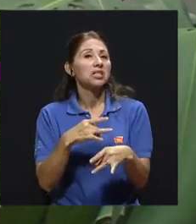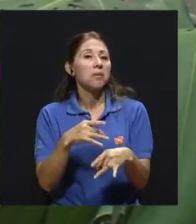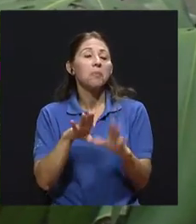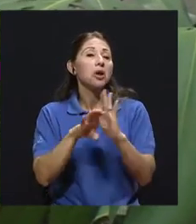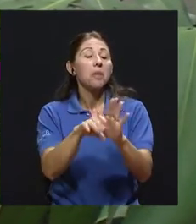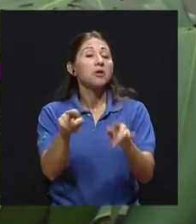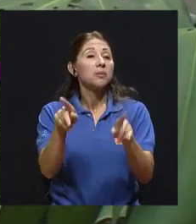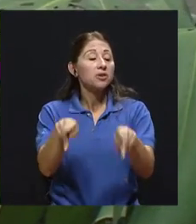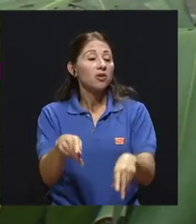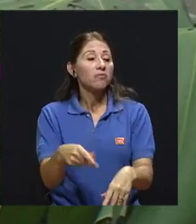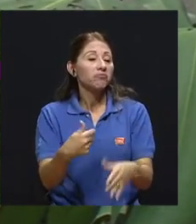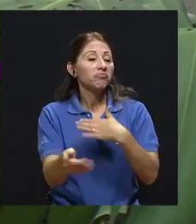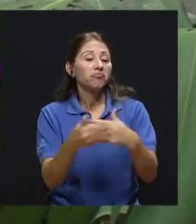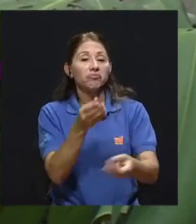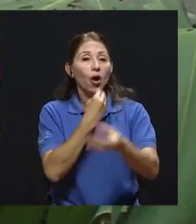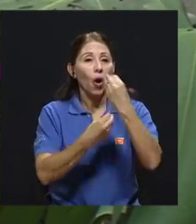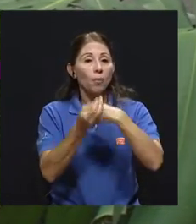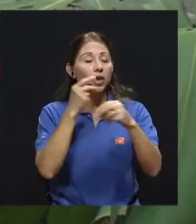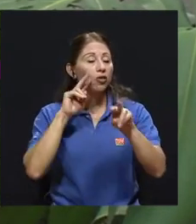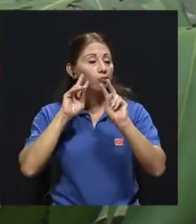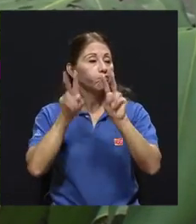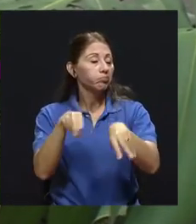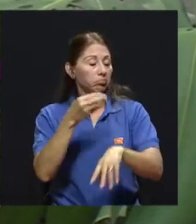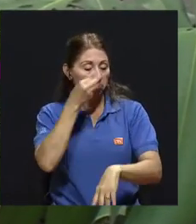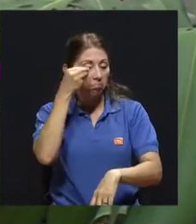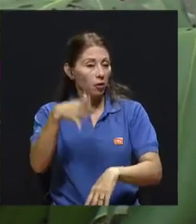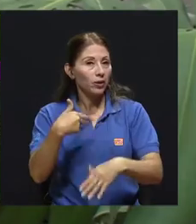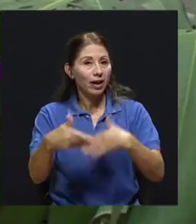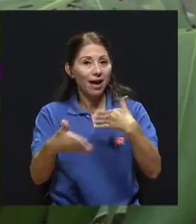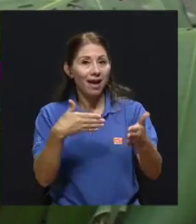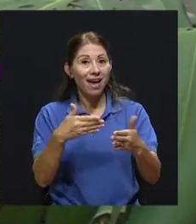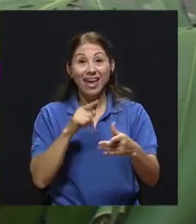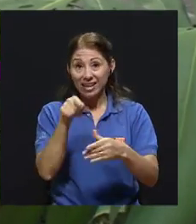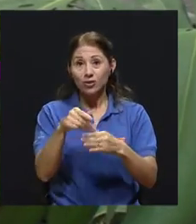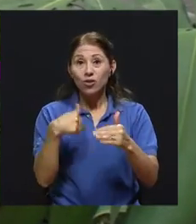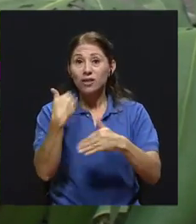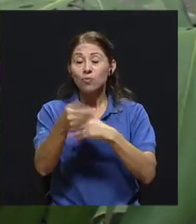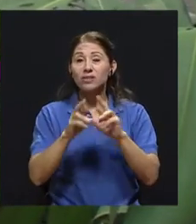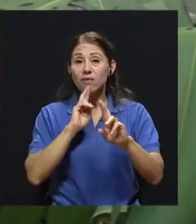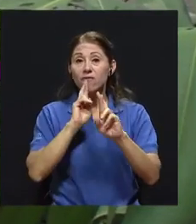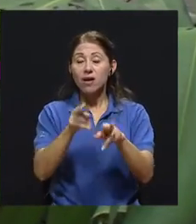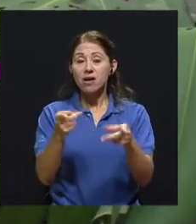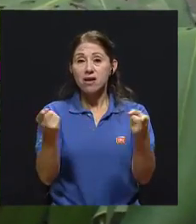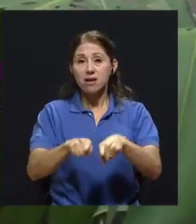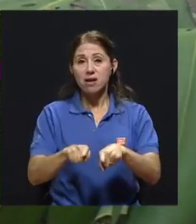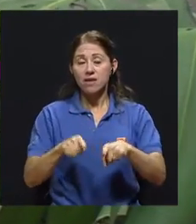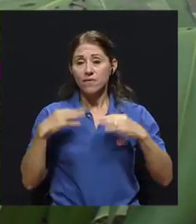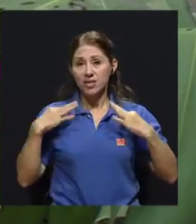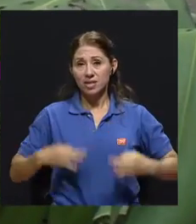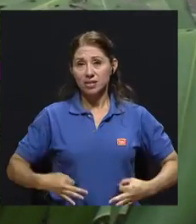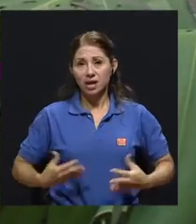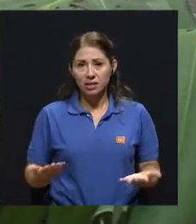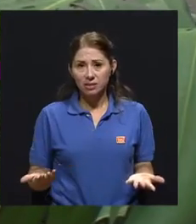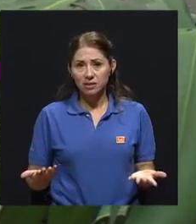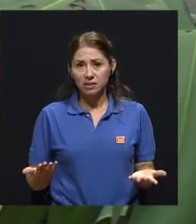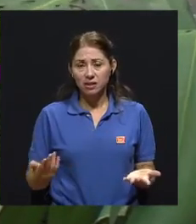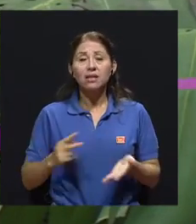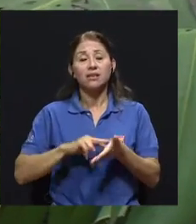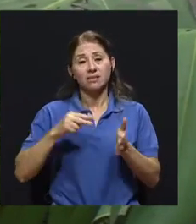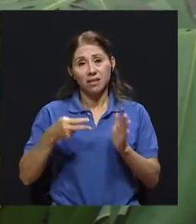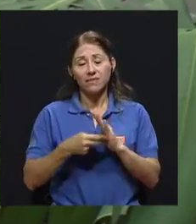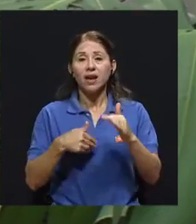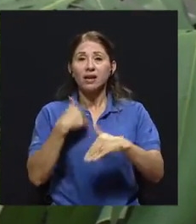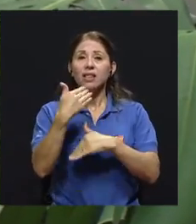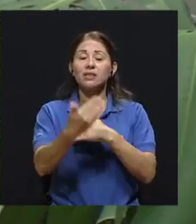comiendo lo que no debo comer va a traer implicaciones, tarde o temprano a físicas, implica